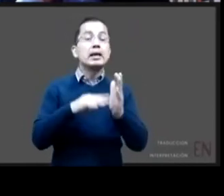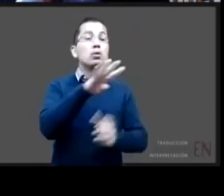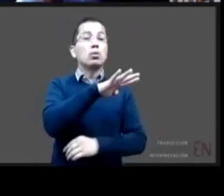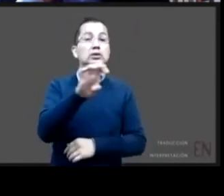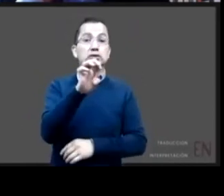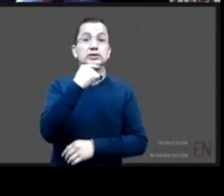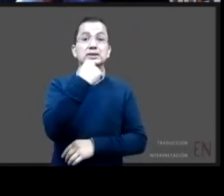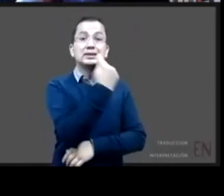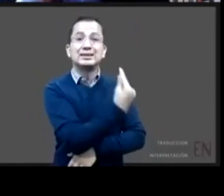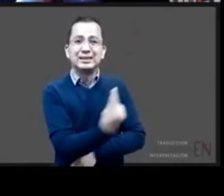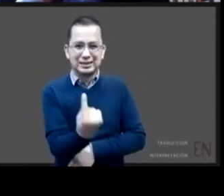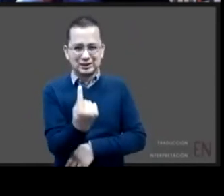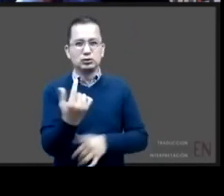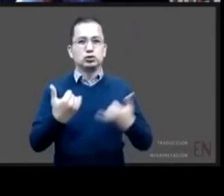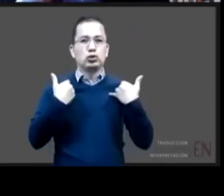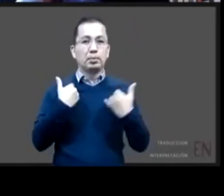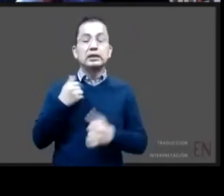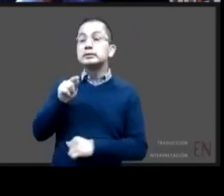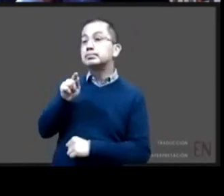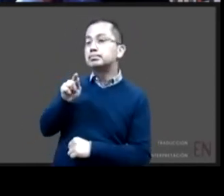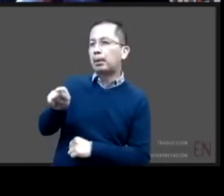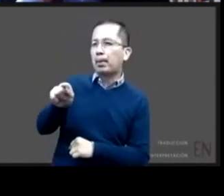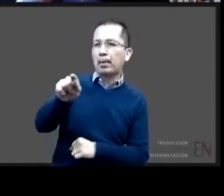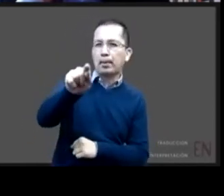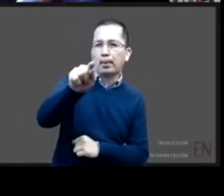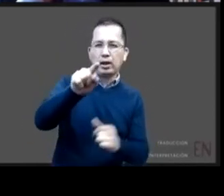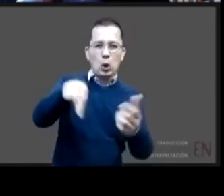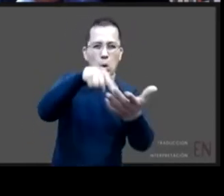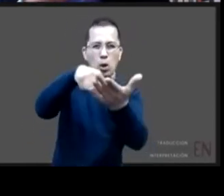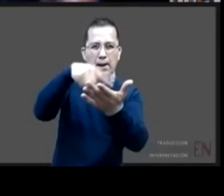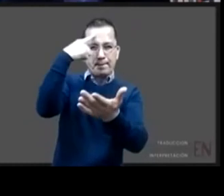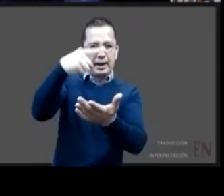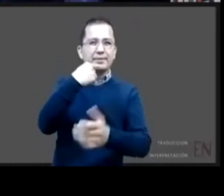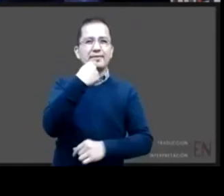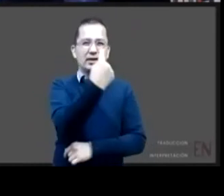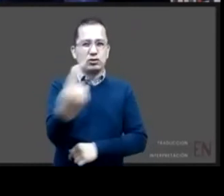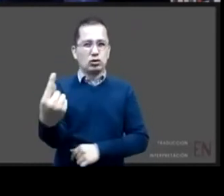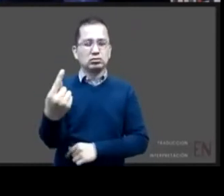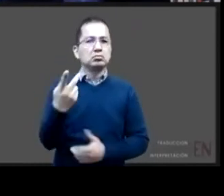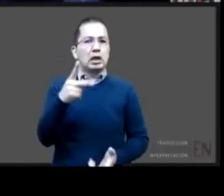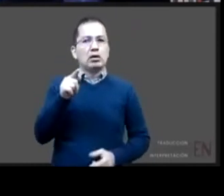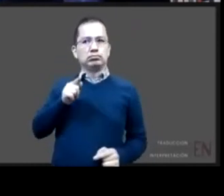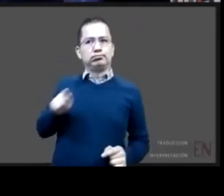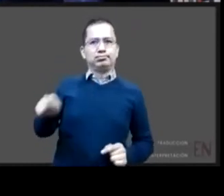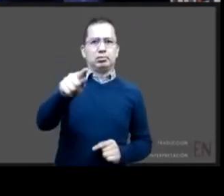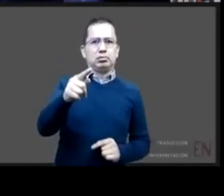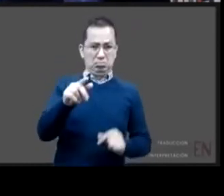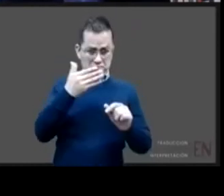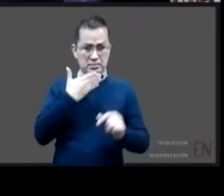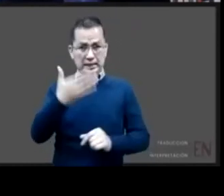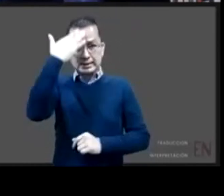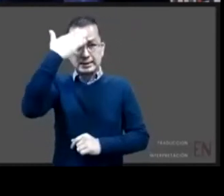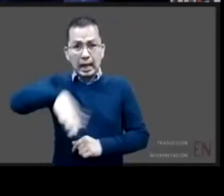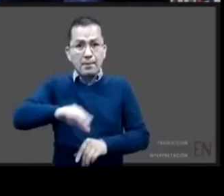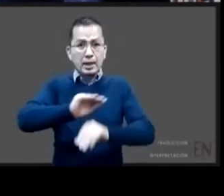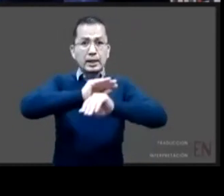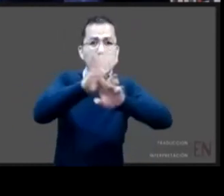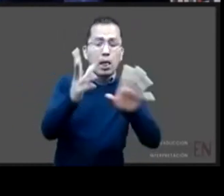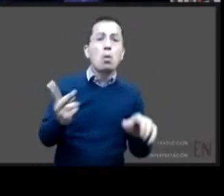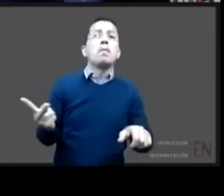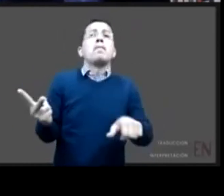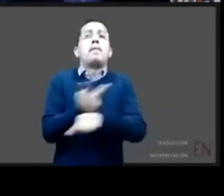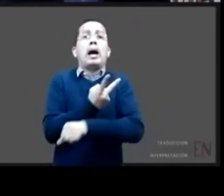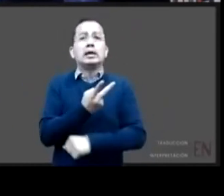centros de asistencia social sin un seguimiento claro sobre cuál era su situación jurídica y conforme pasaba el tiempo